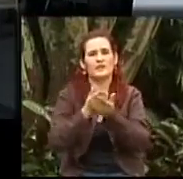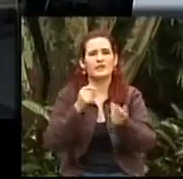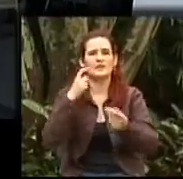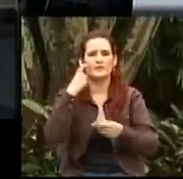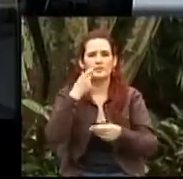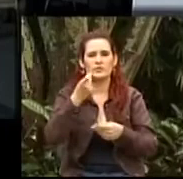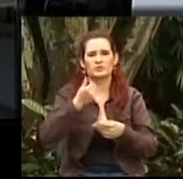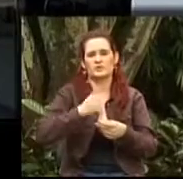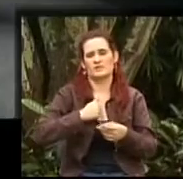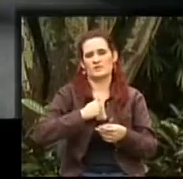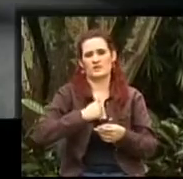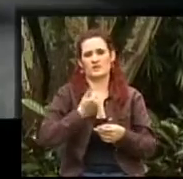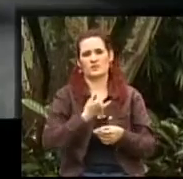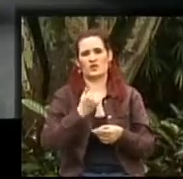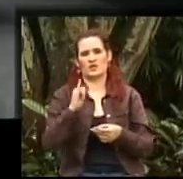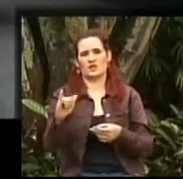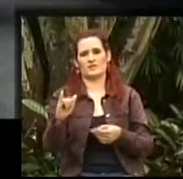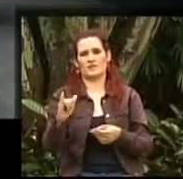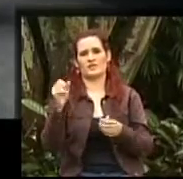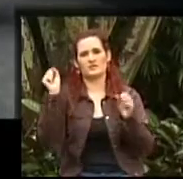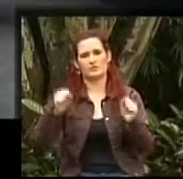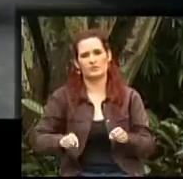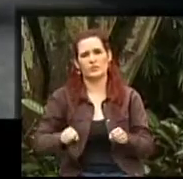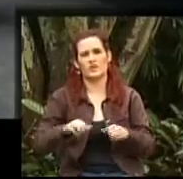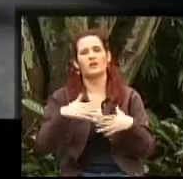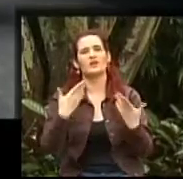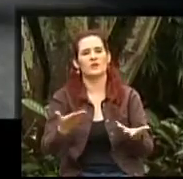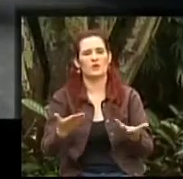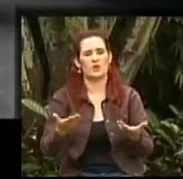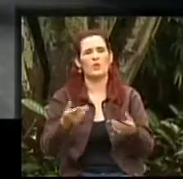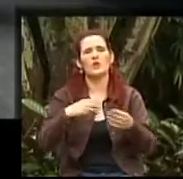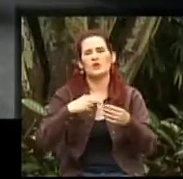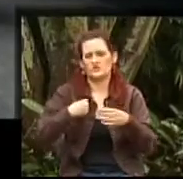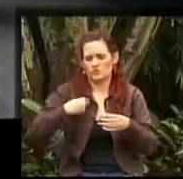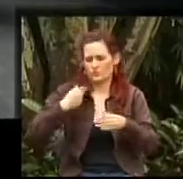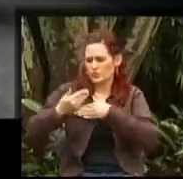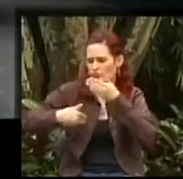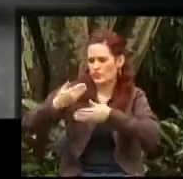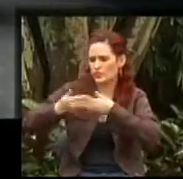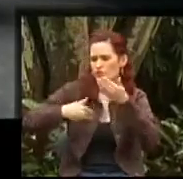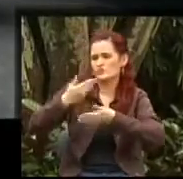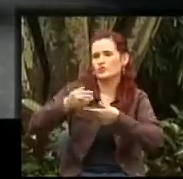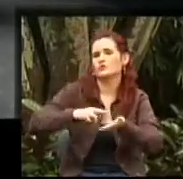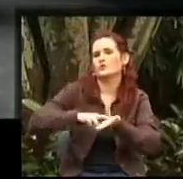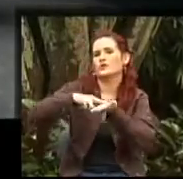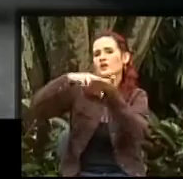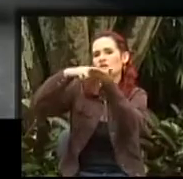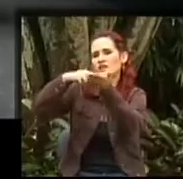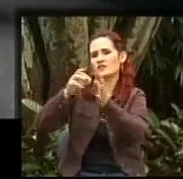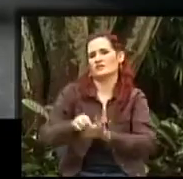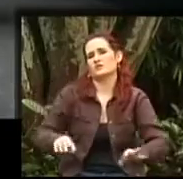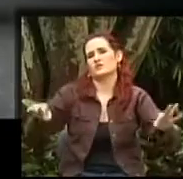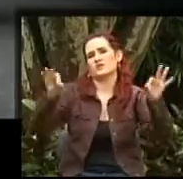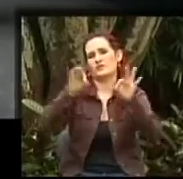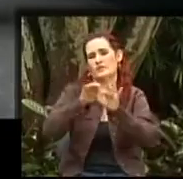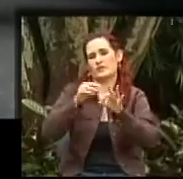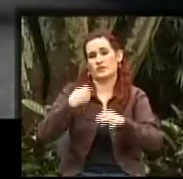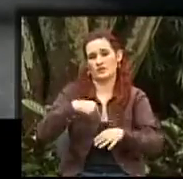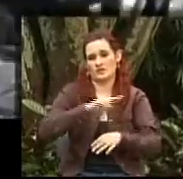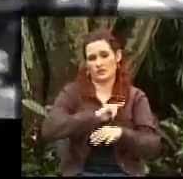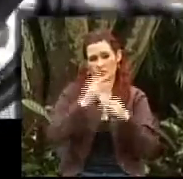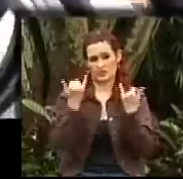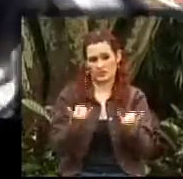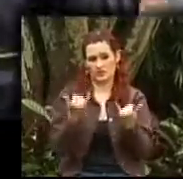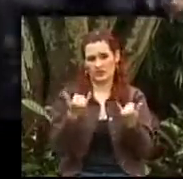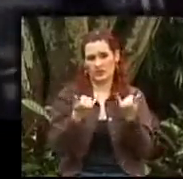más independiente, buscando asumir su proceso de habilitación o de rehabilitación. Y nosotros hacemos una